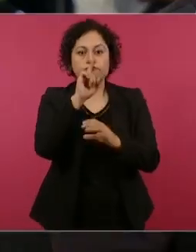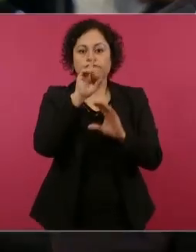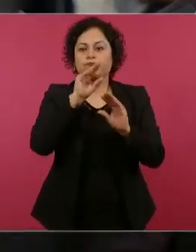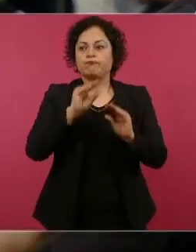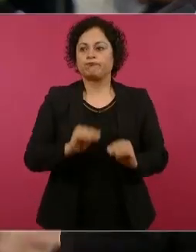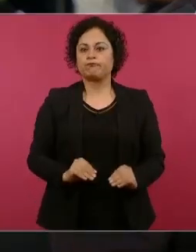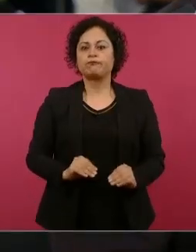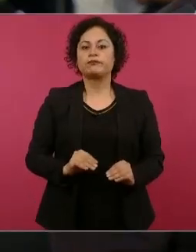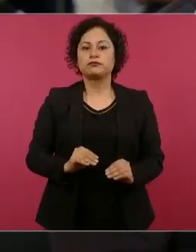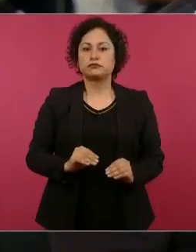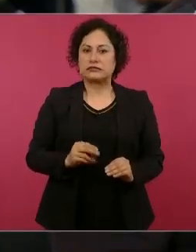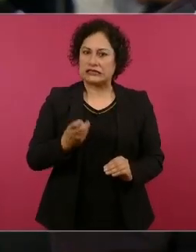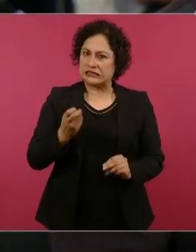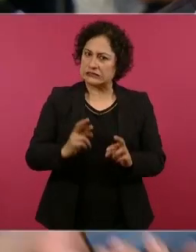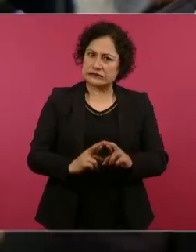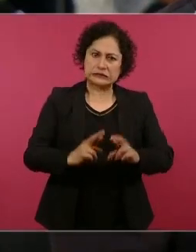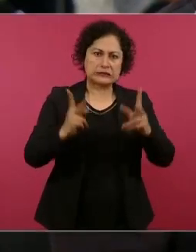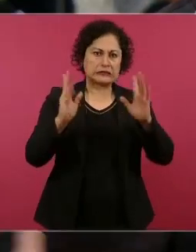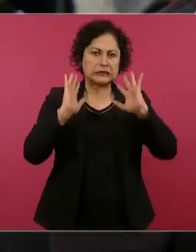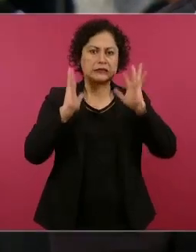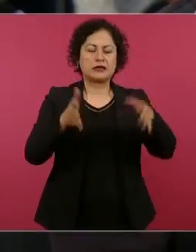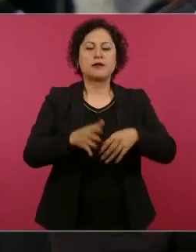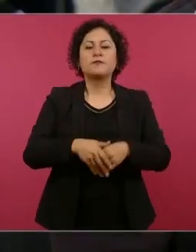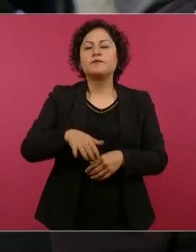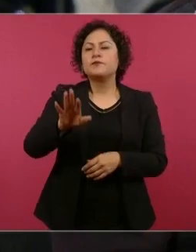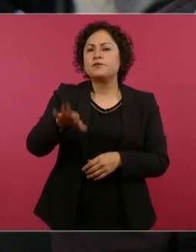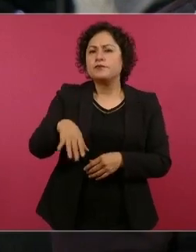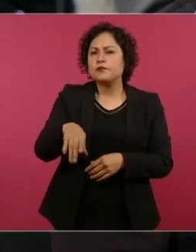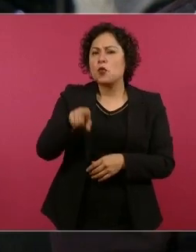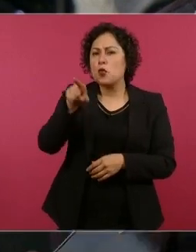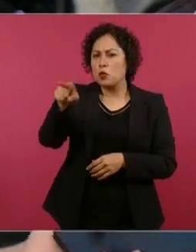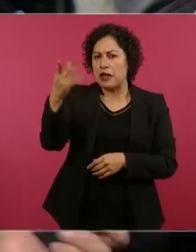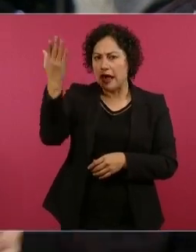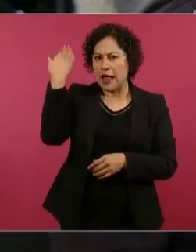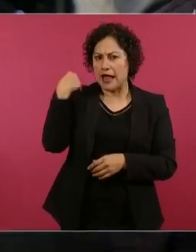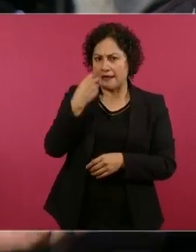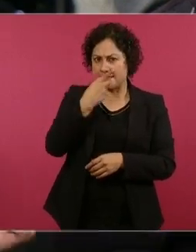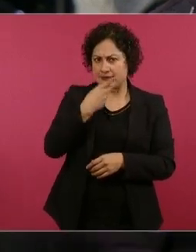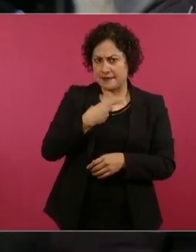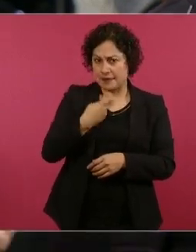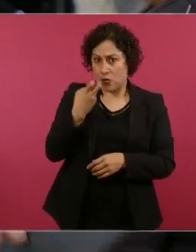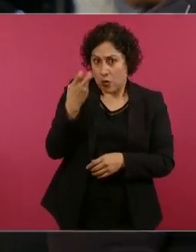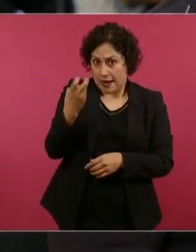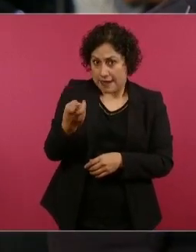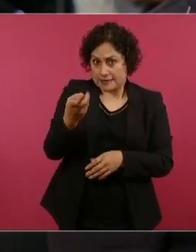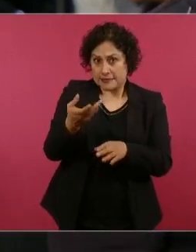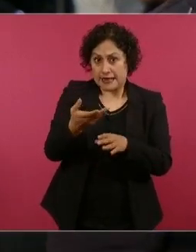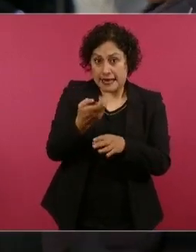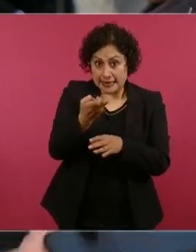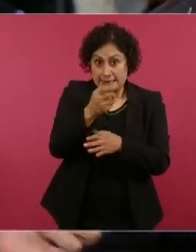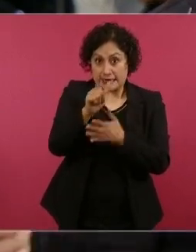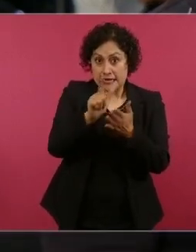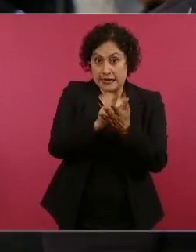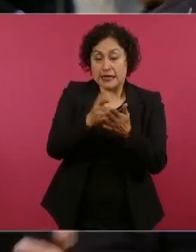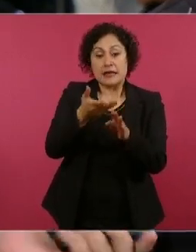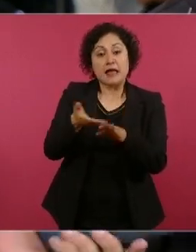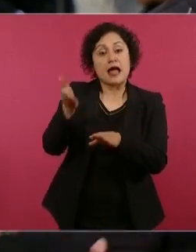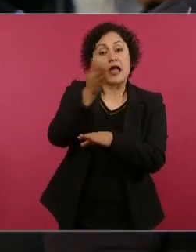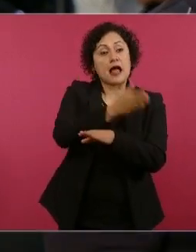podrían volver a abrir expedientes de los que ya fueron liberados. Esto es también una condicional de que,